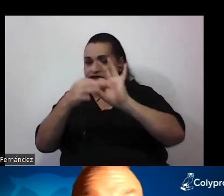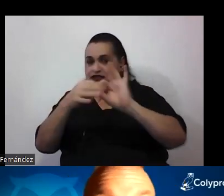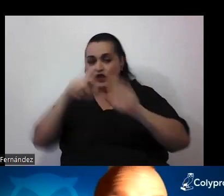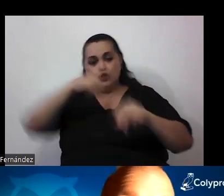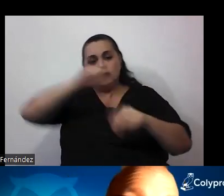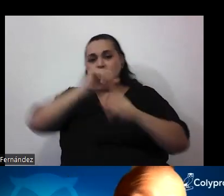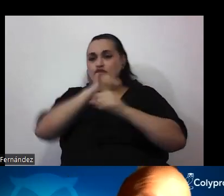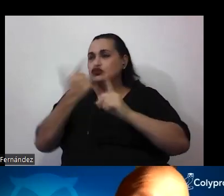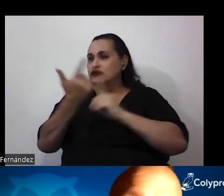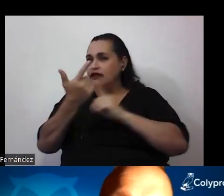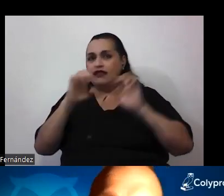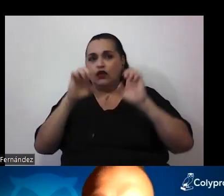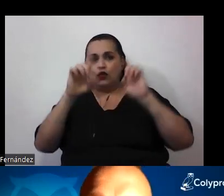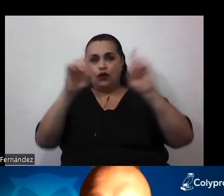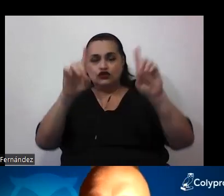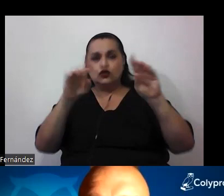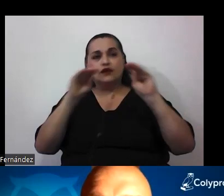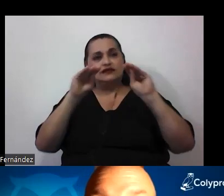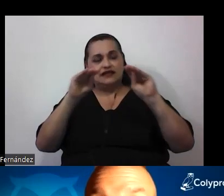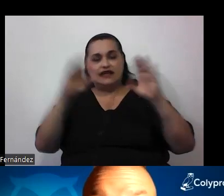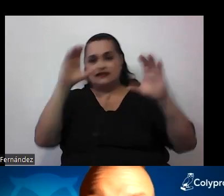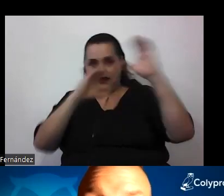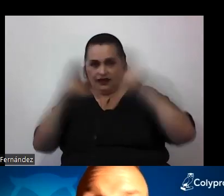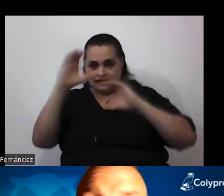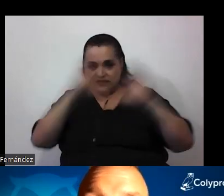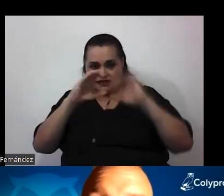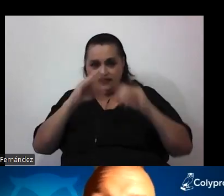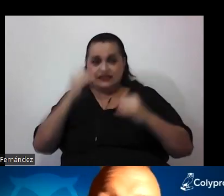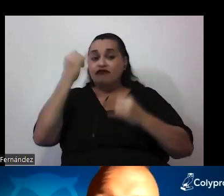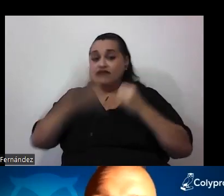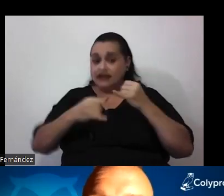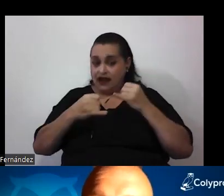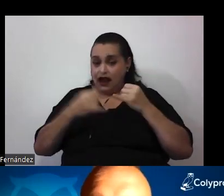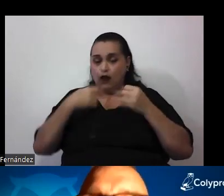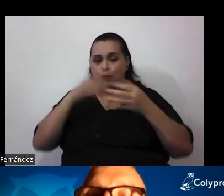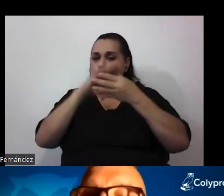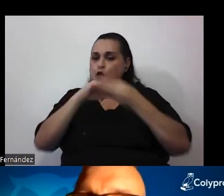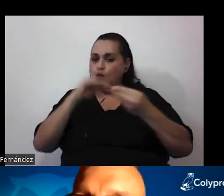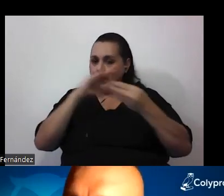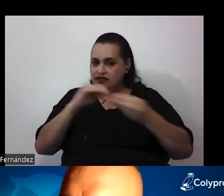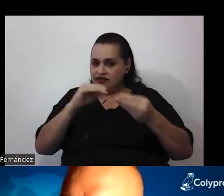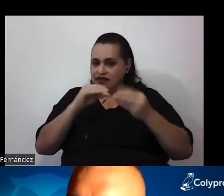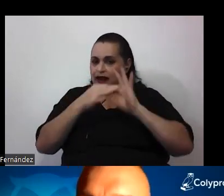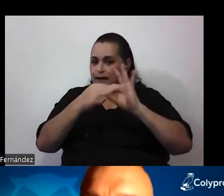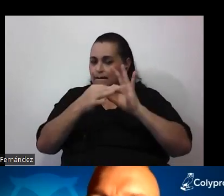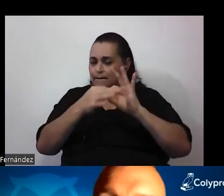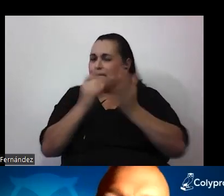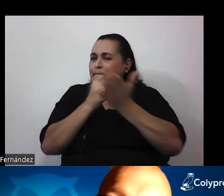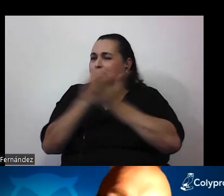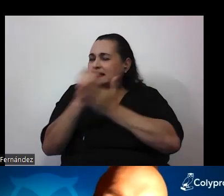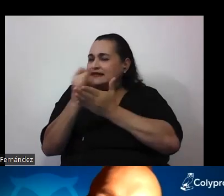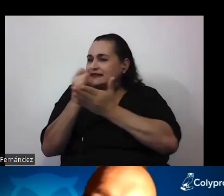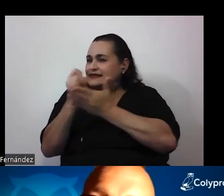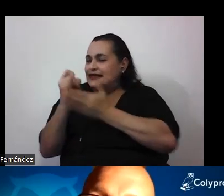educación y de la enseñanza de las ciencias, y finalmente voy a comentar lo que serían algunas pistas para el trabajo en el aula,